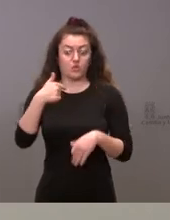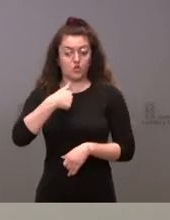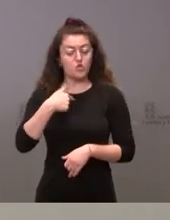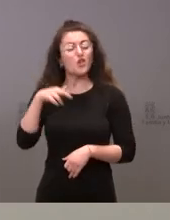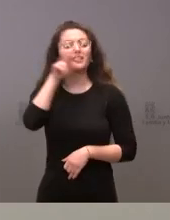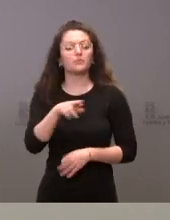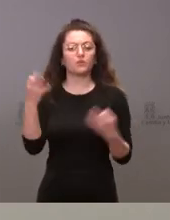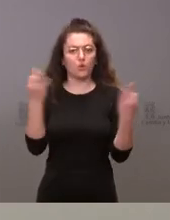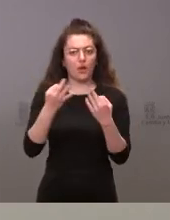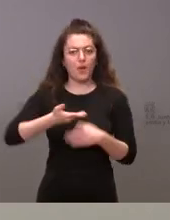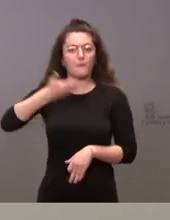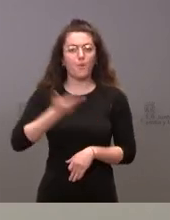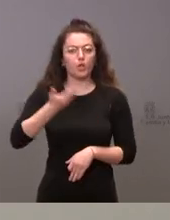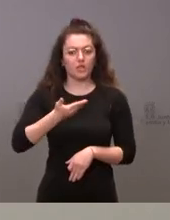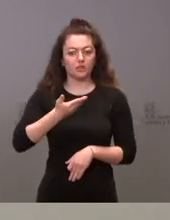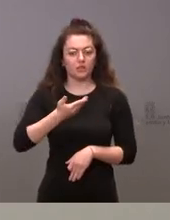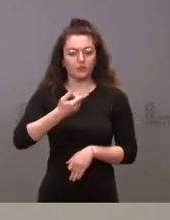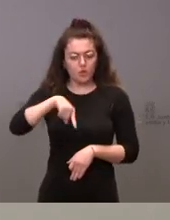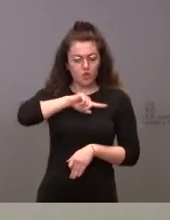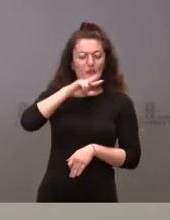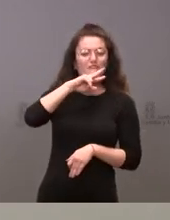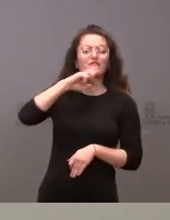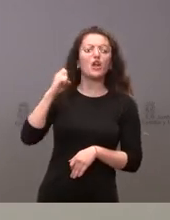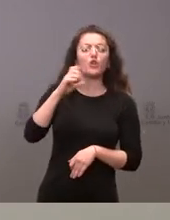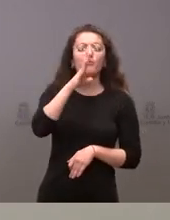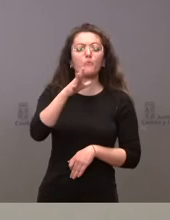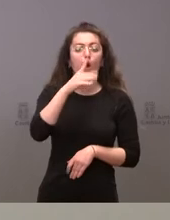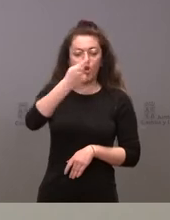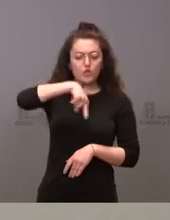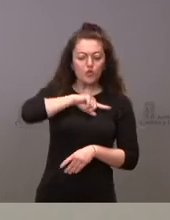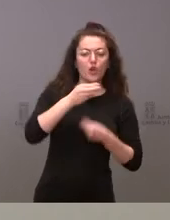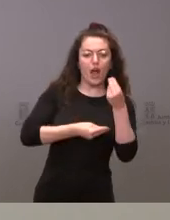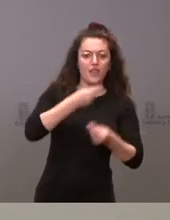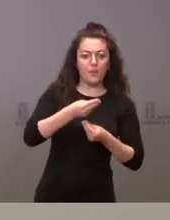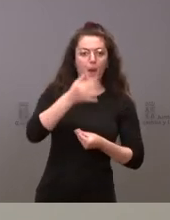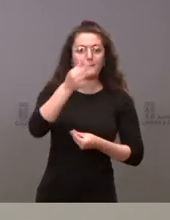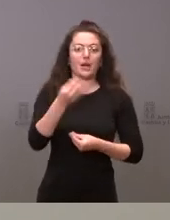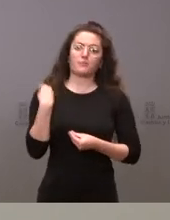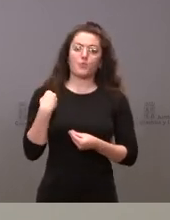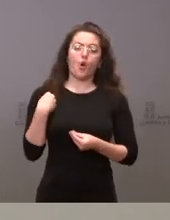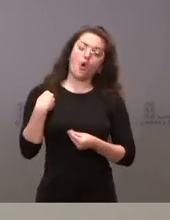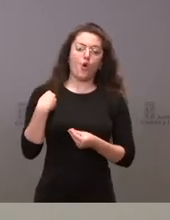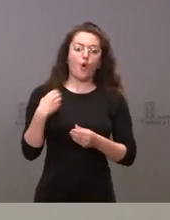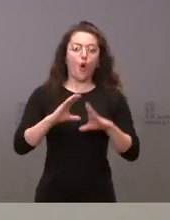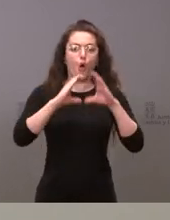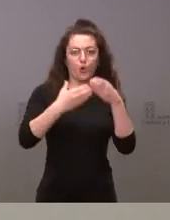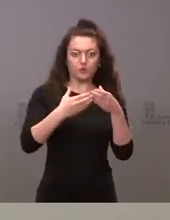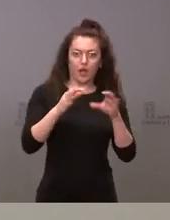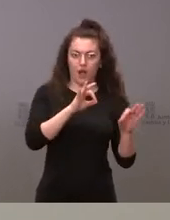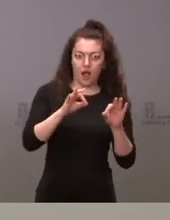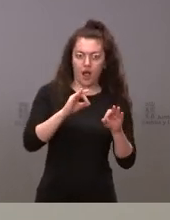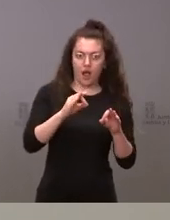en que se nos valore por lo que hagamos y también por lo que la Junta de Castilla y León plantee el acuerdo